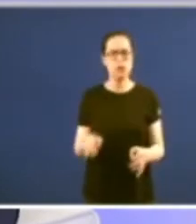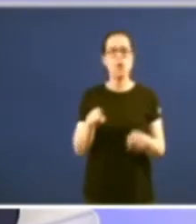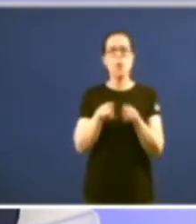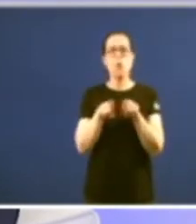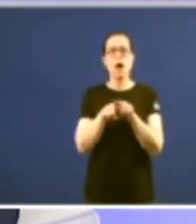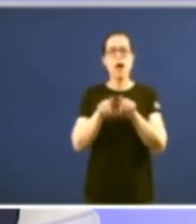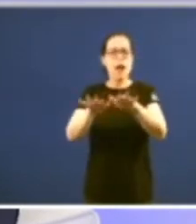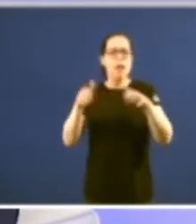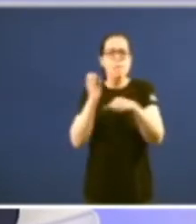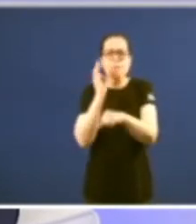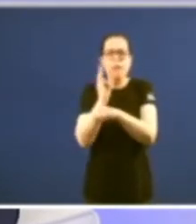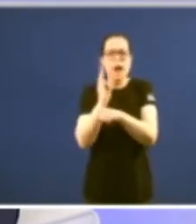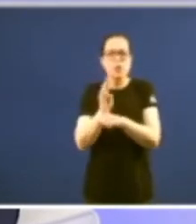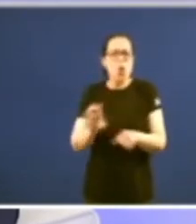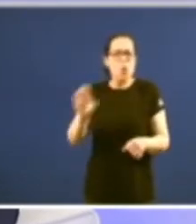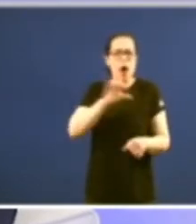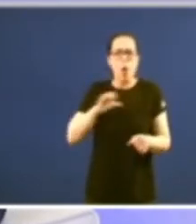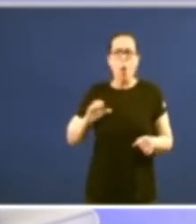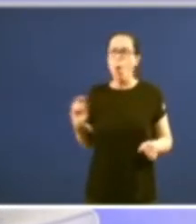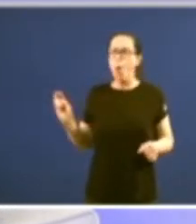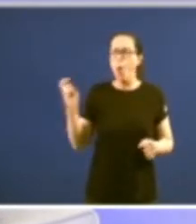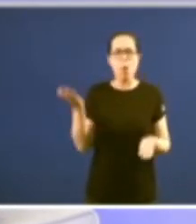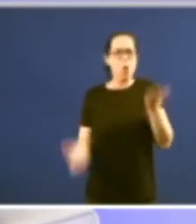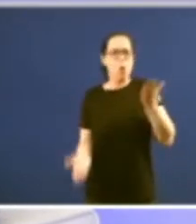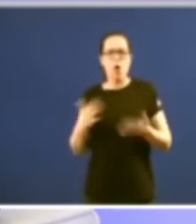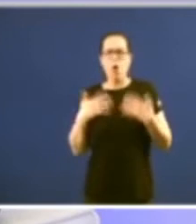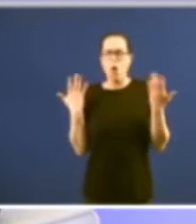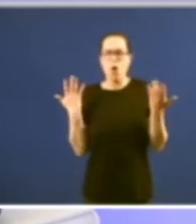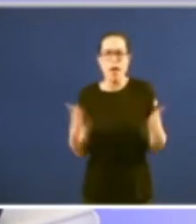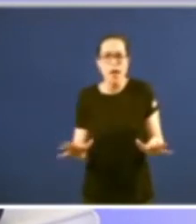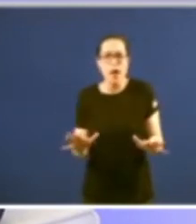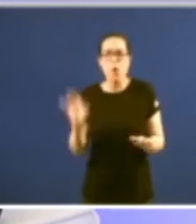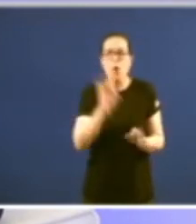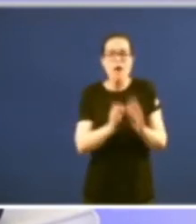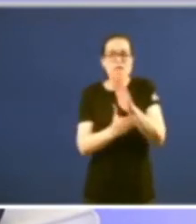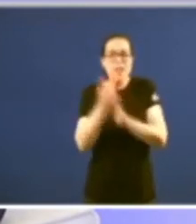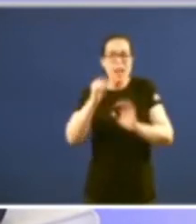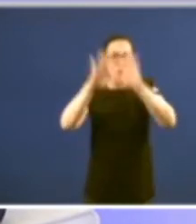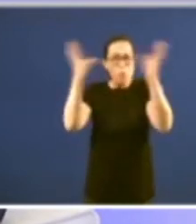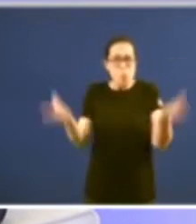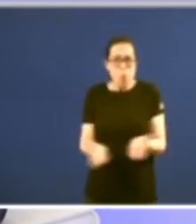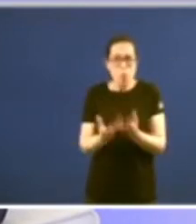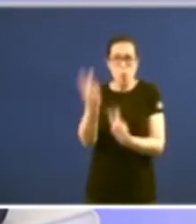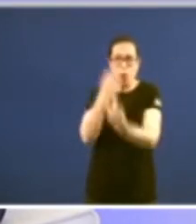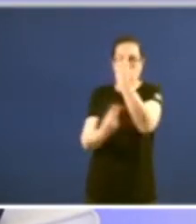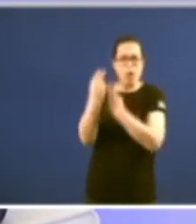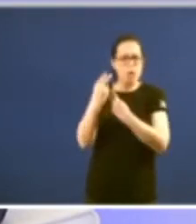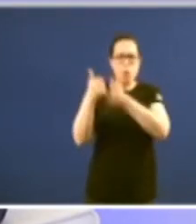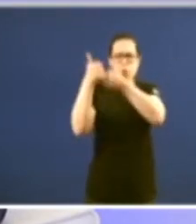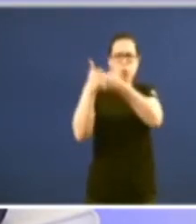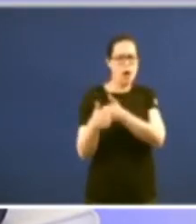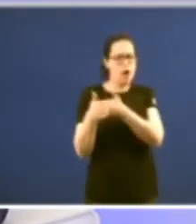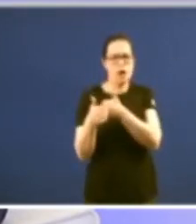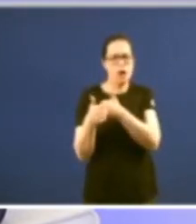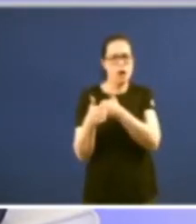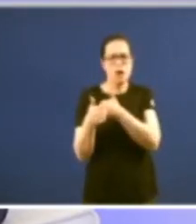Parlamento de calqueira Comunidade Autónoma de España e a calqueira Parlamento de calqueira Estado Federal do mundo é comparable perfectamente